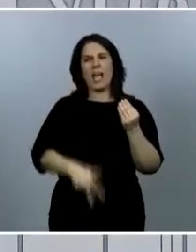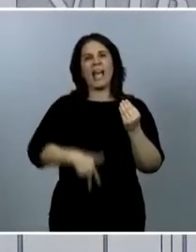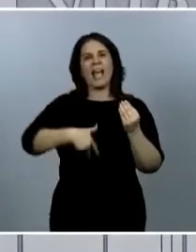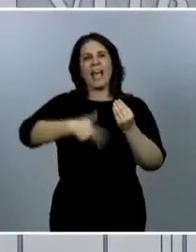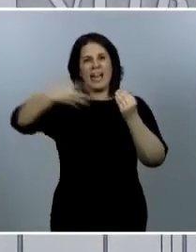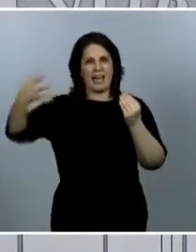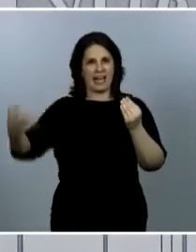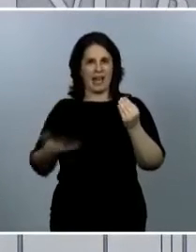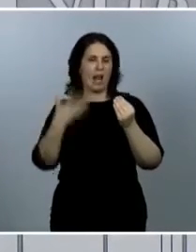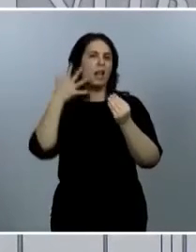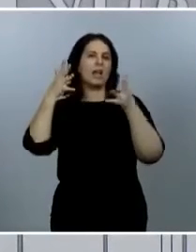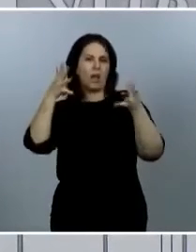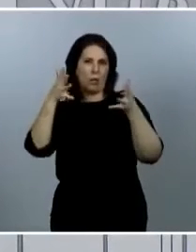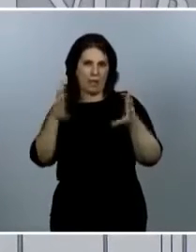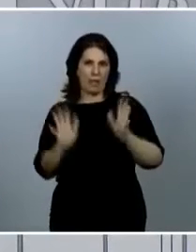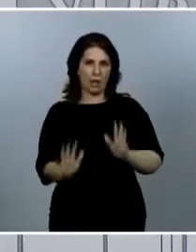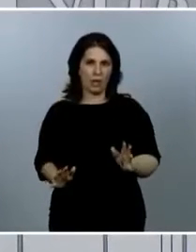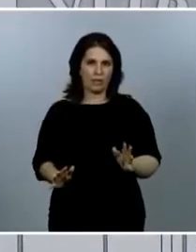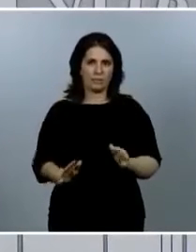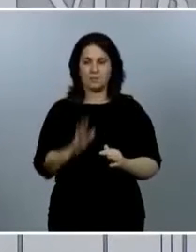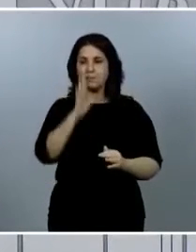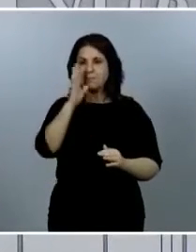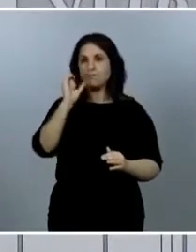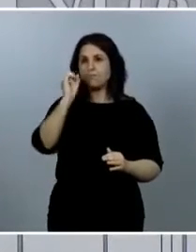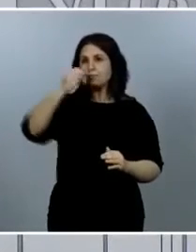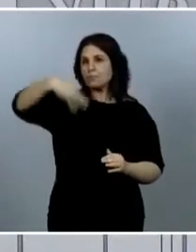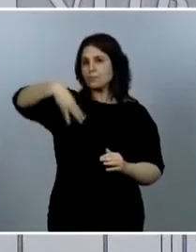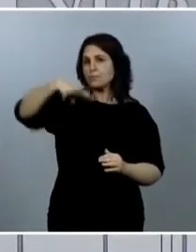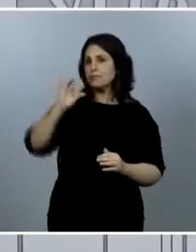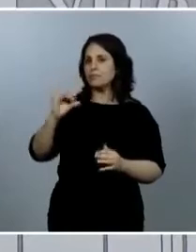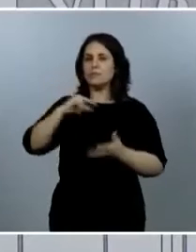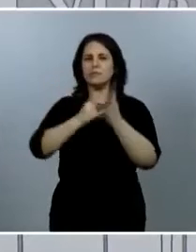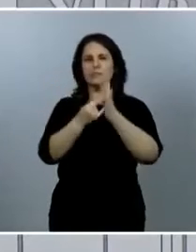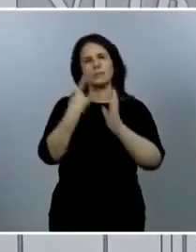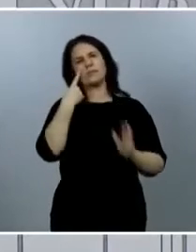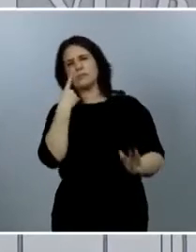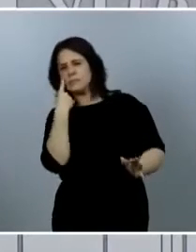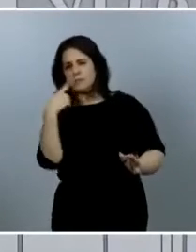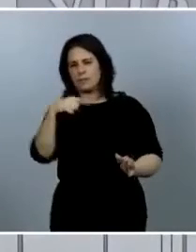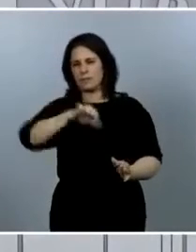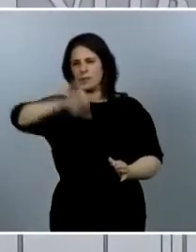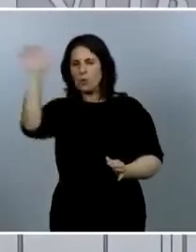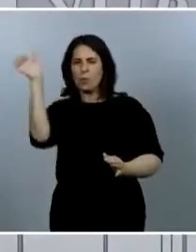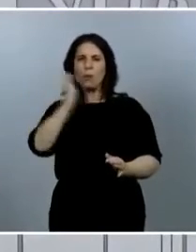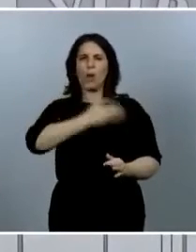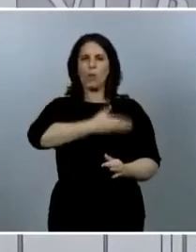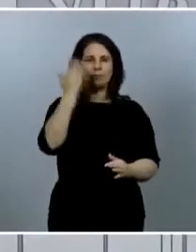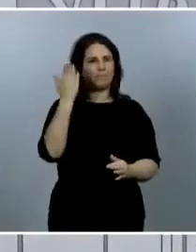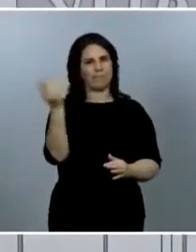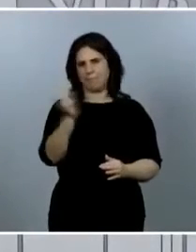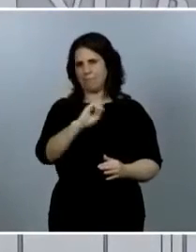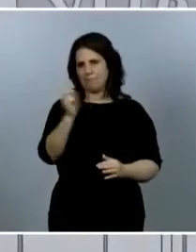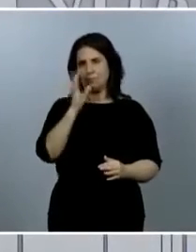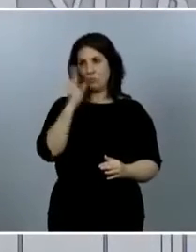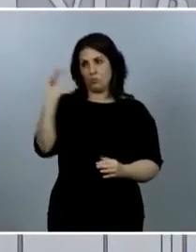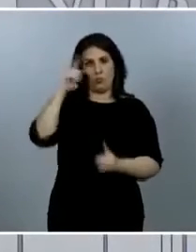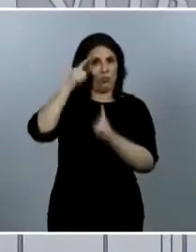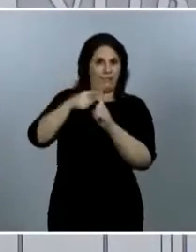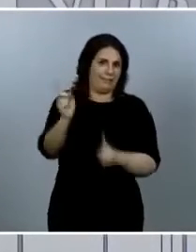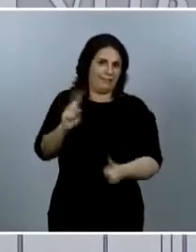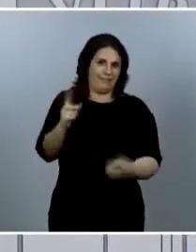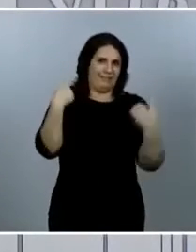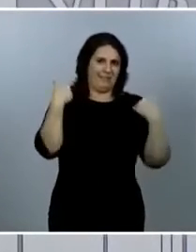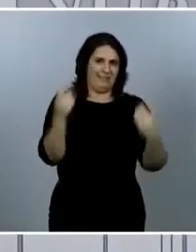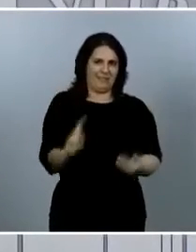OMS no es la que impone los sistemas de vigilancia ni en Europa ni en ningún sitio porque de hecho no es su misión. Ahora eso sí, es